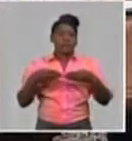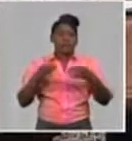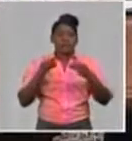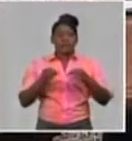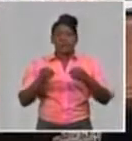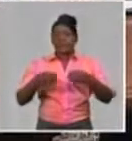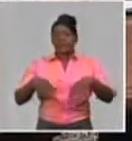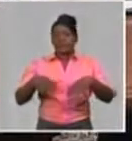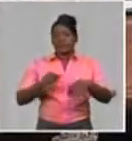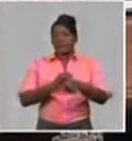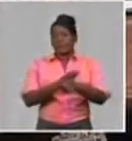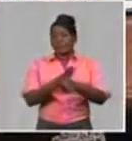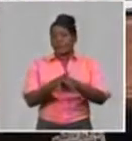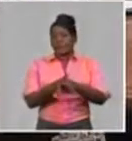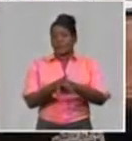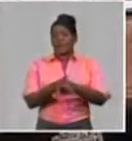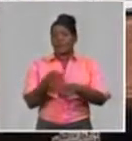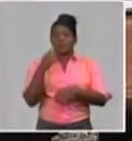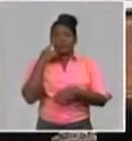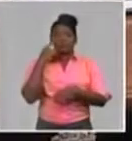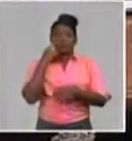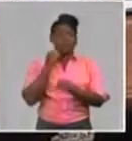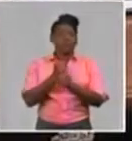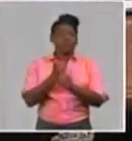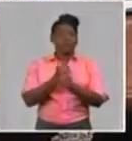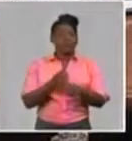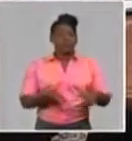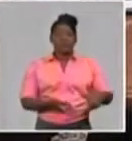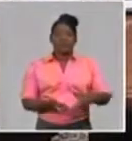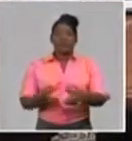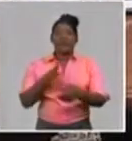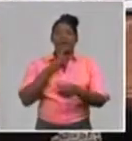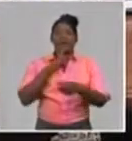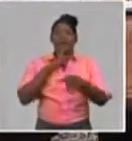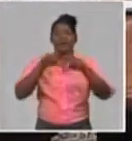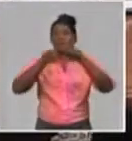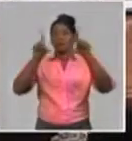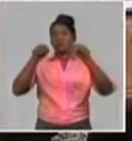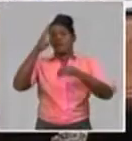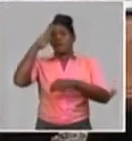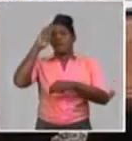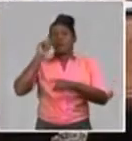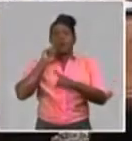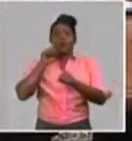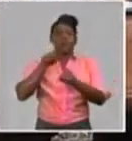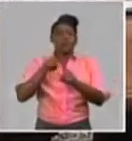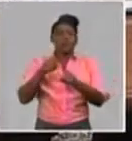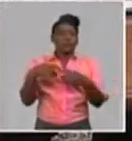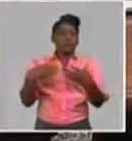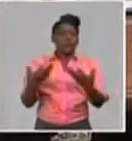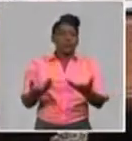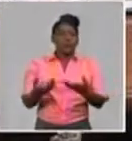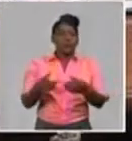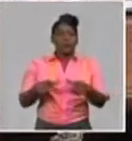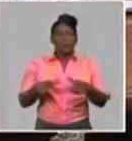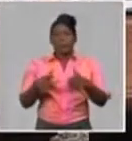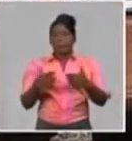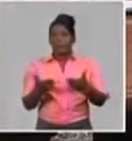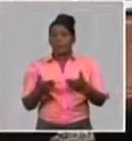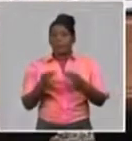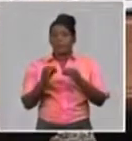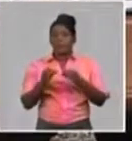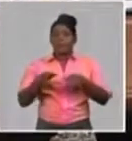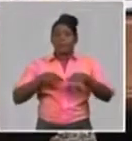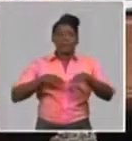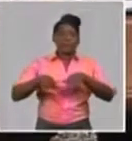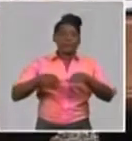a la pandemia en el sistema hidráulico del país y cuáles son las prioridades, las principales acciones que acometerán